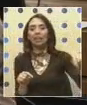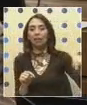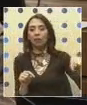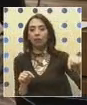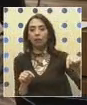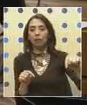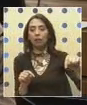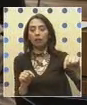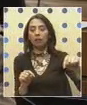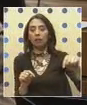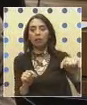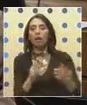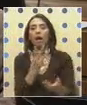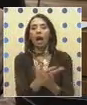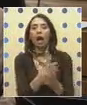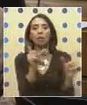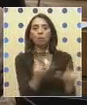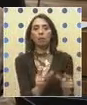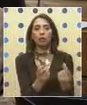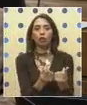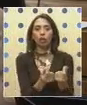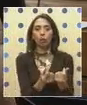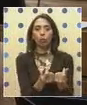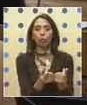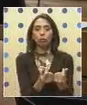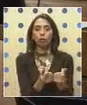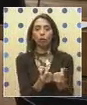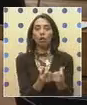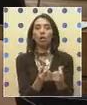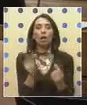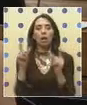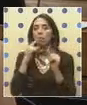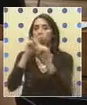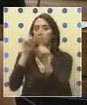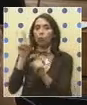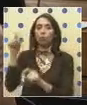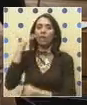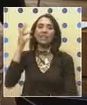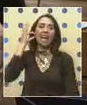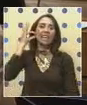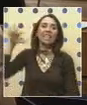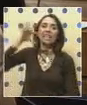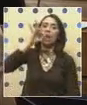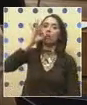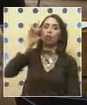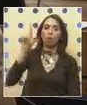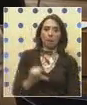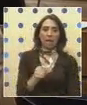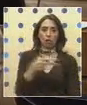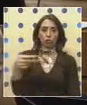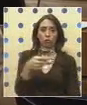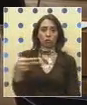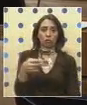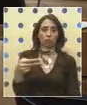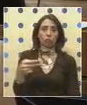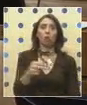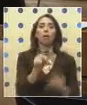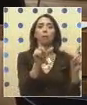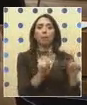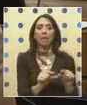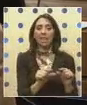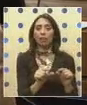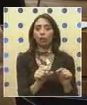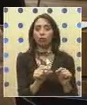existen menos recursos? ¿Hay menos relaciones sexuales de esas niñas? ¿Hay menos